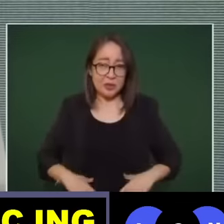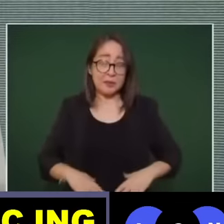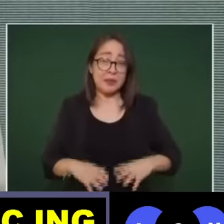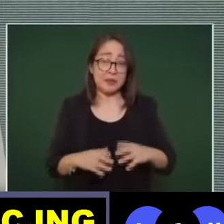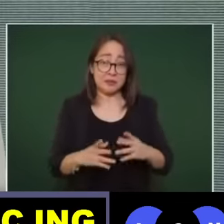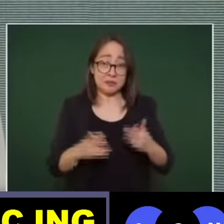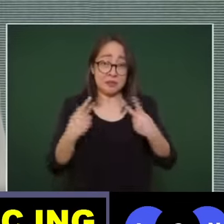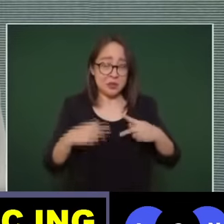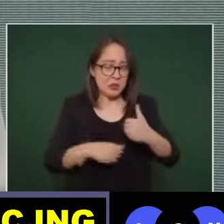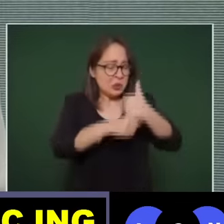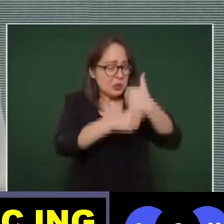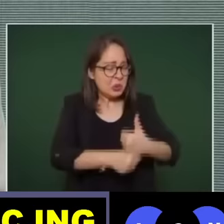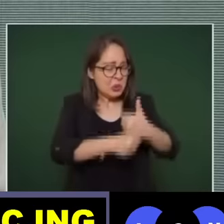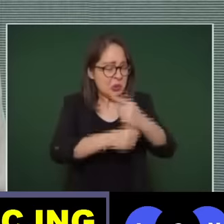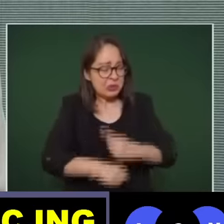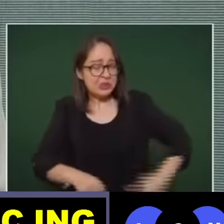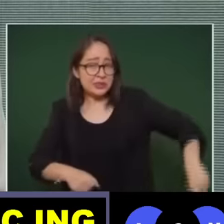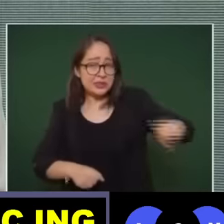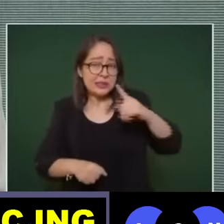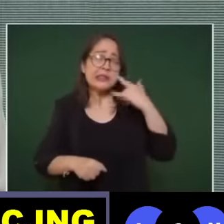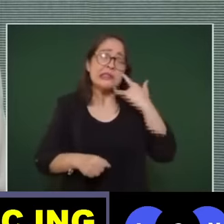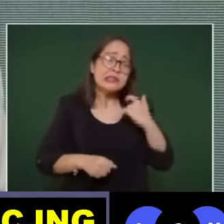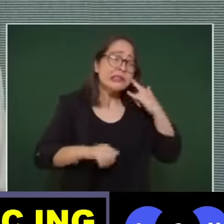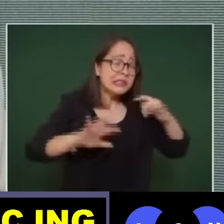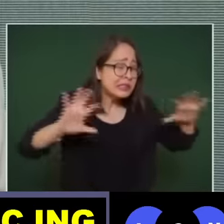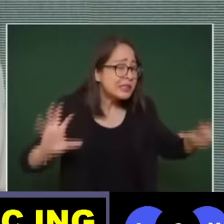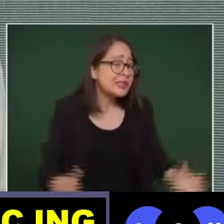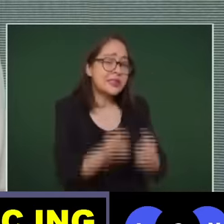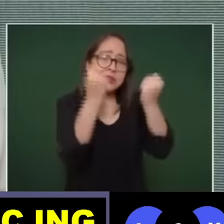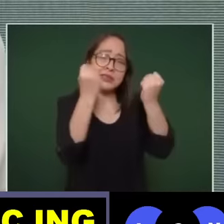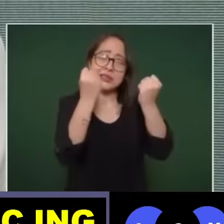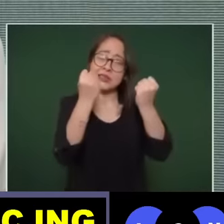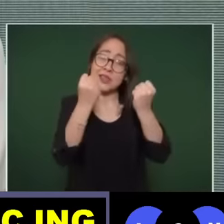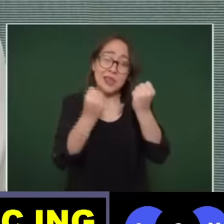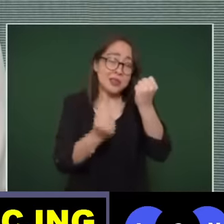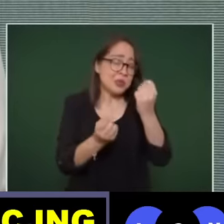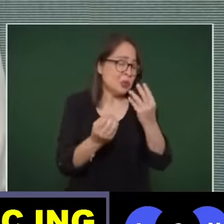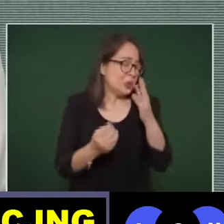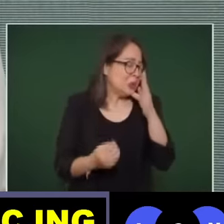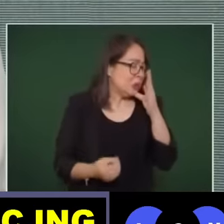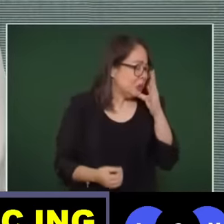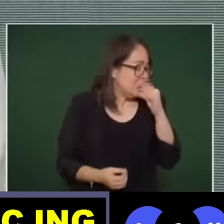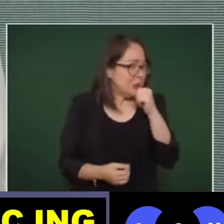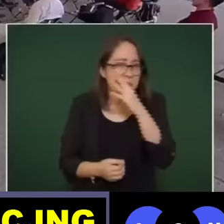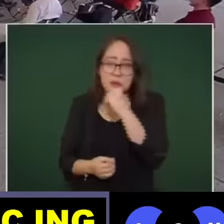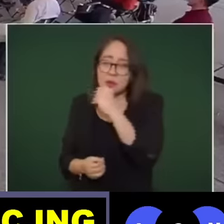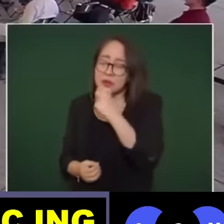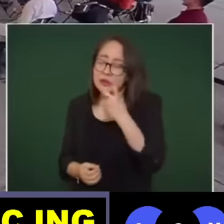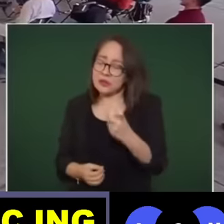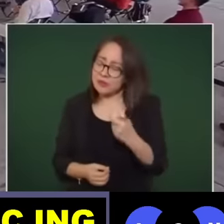no pudimos entonces eso me dolió muchísimo